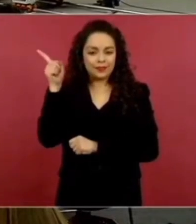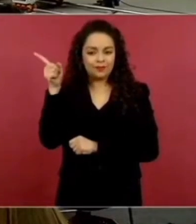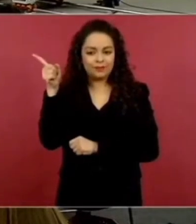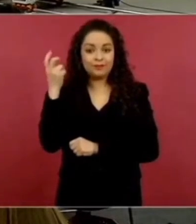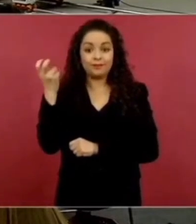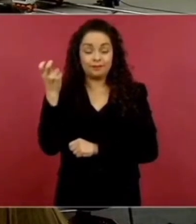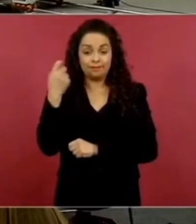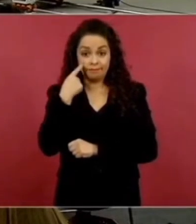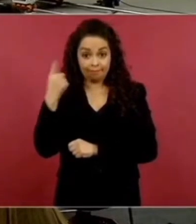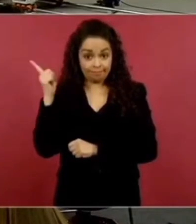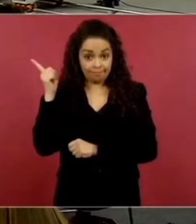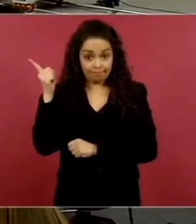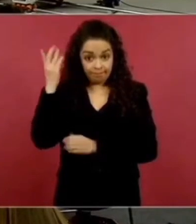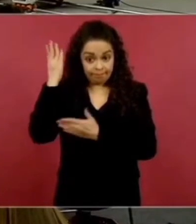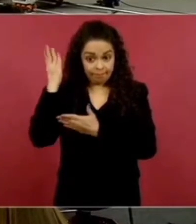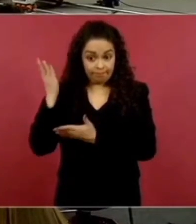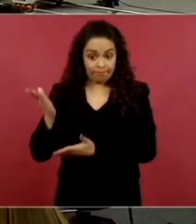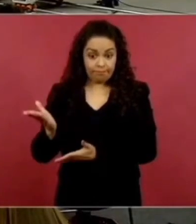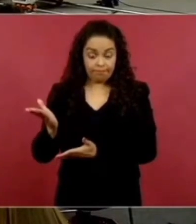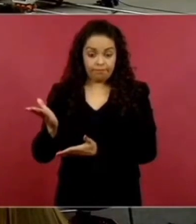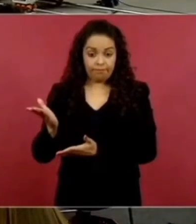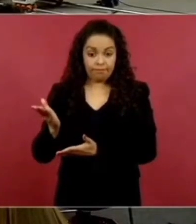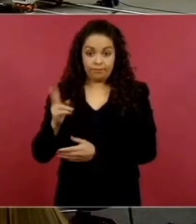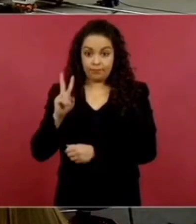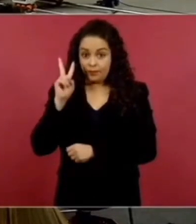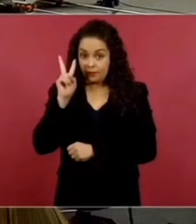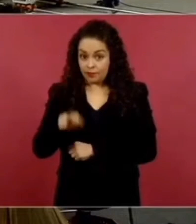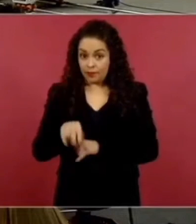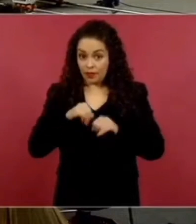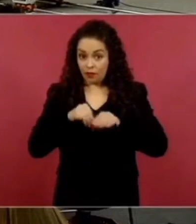este es muy interesante